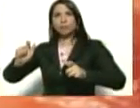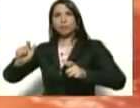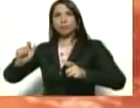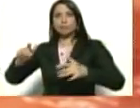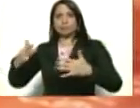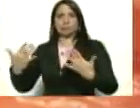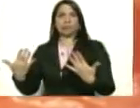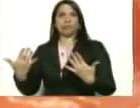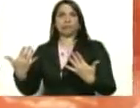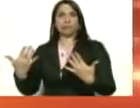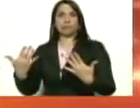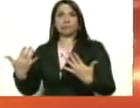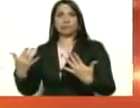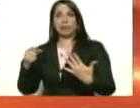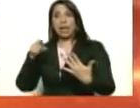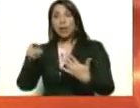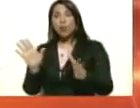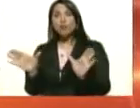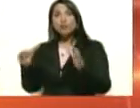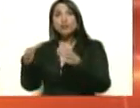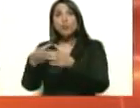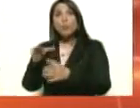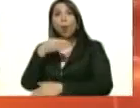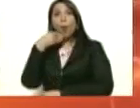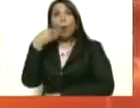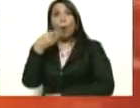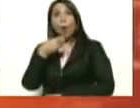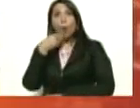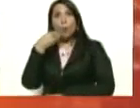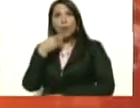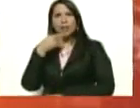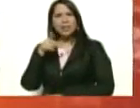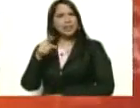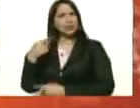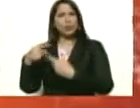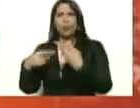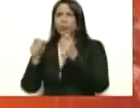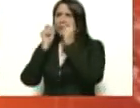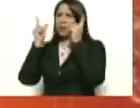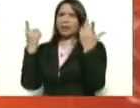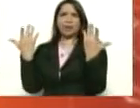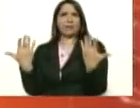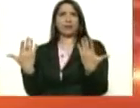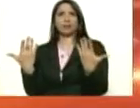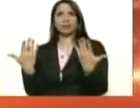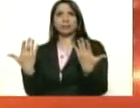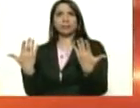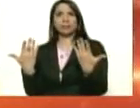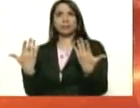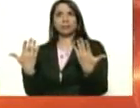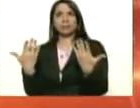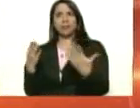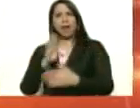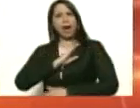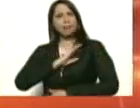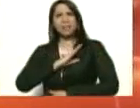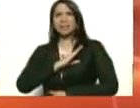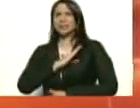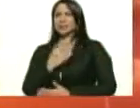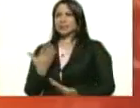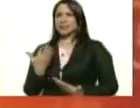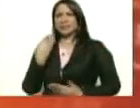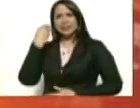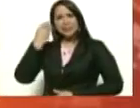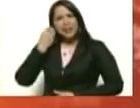Entre ellos un grupo de muchachos. Esto es una cosa increíble, a mí me indigna, yo no sé